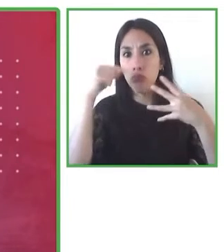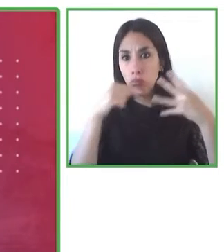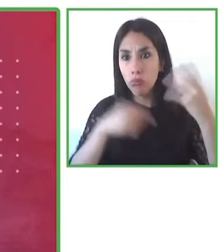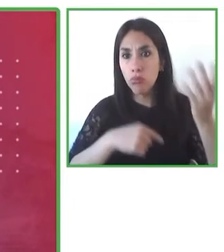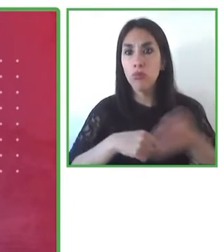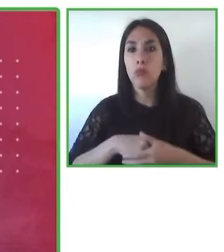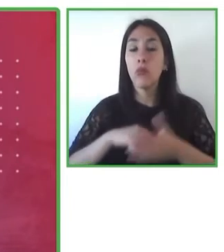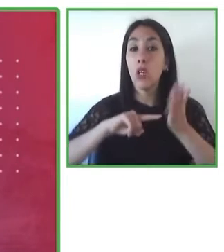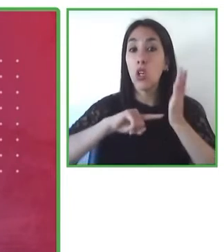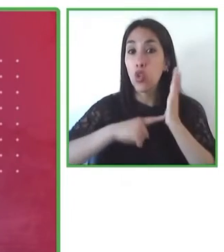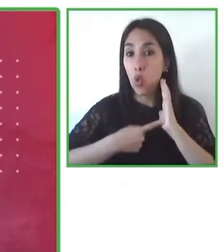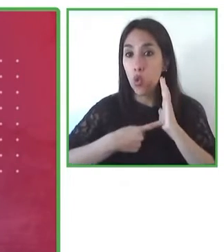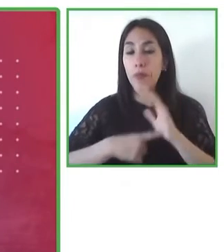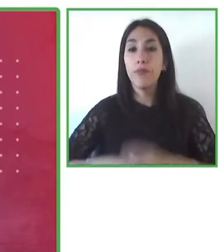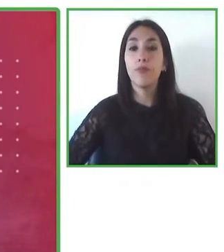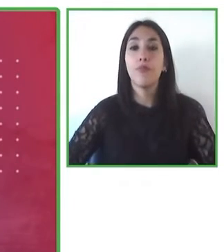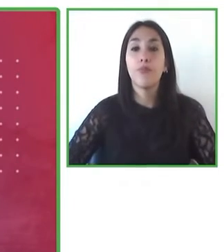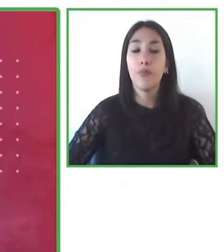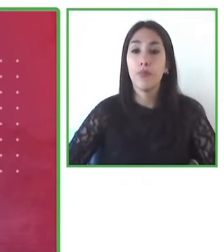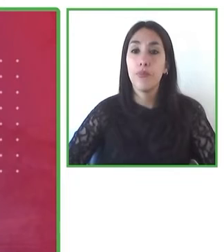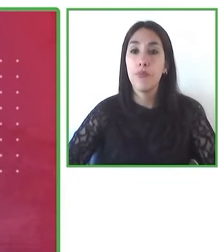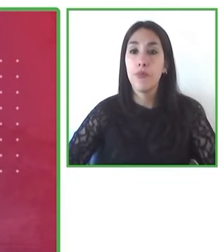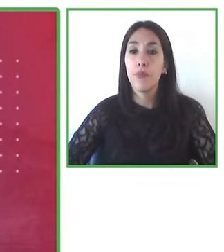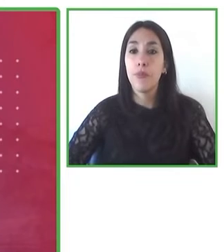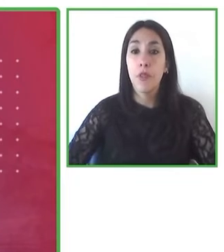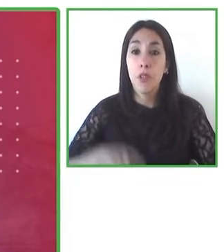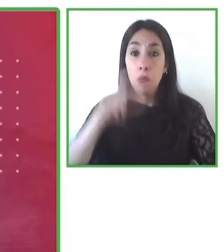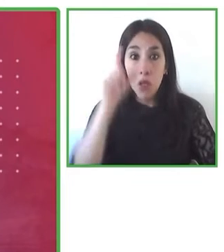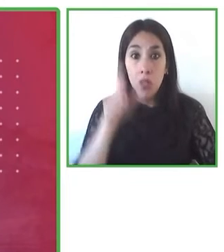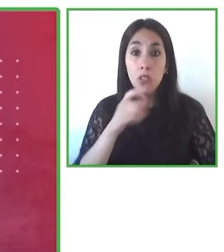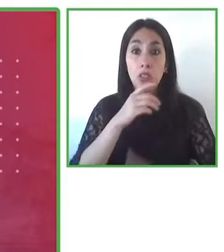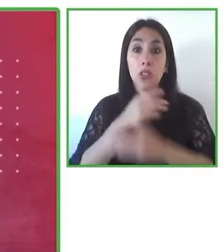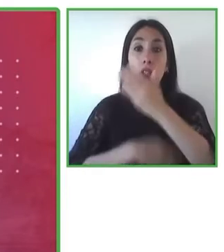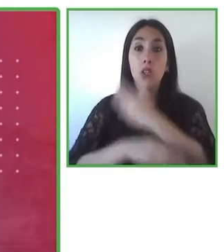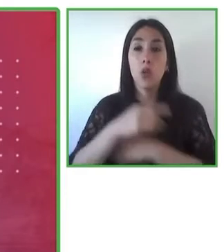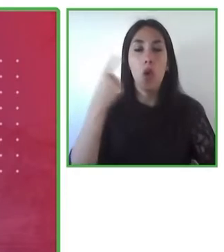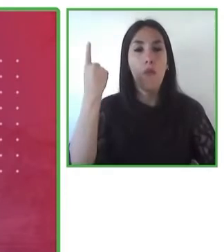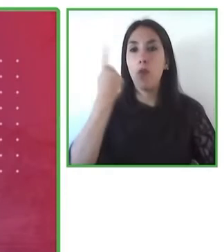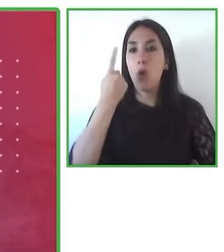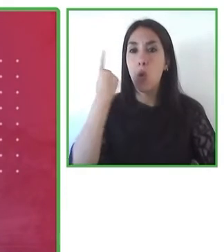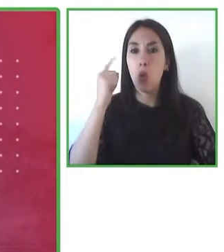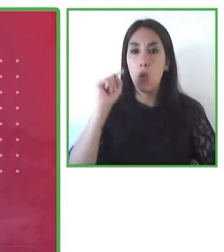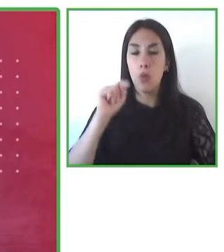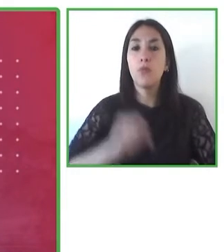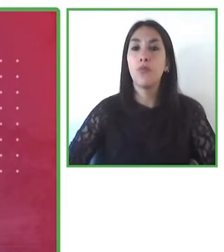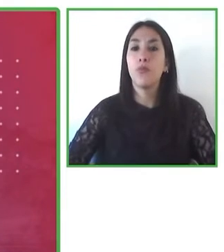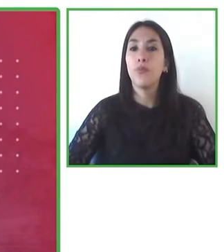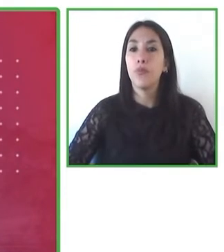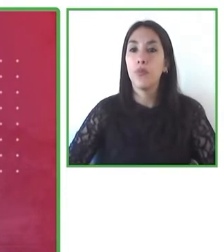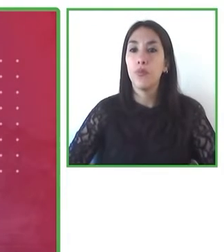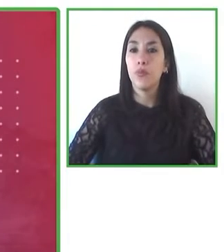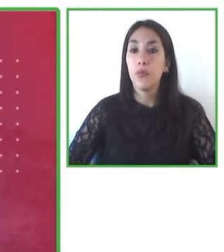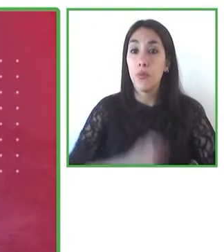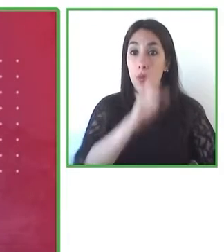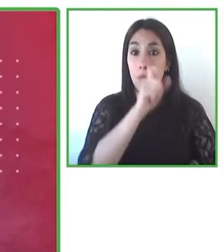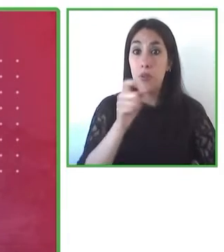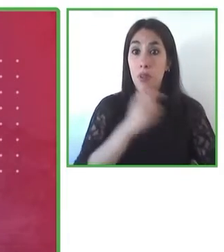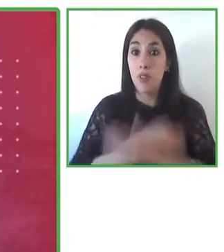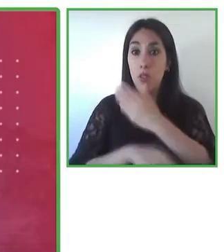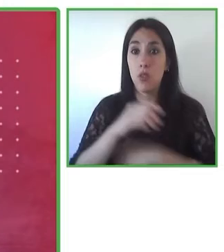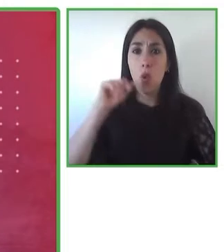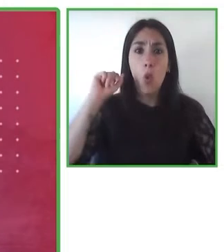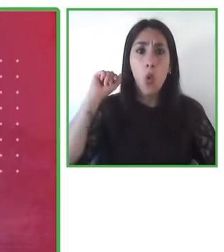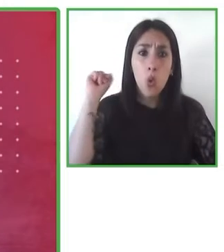la autonomía, en general, de las personas con discapacidad, a toda esa gran masa de personas con